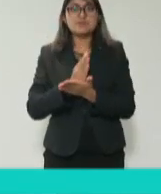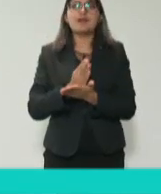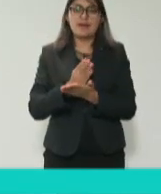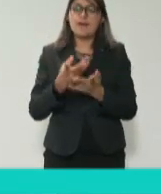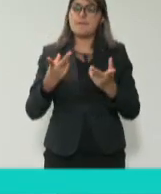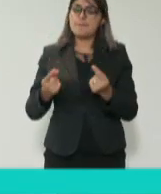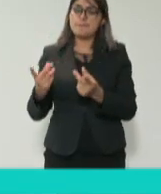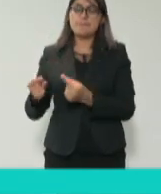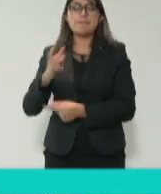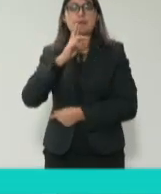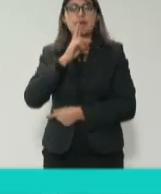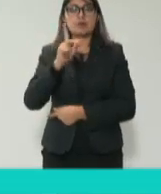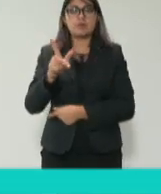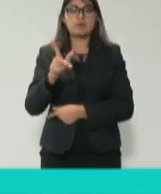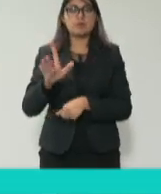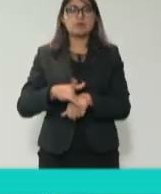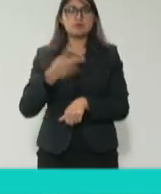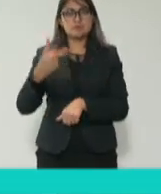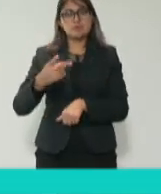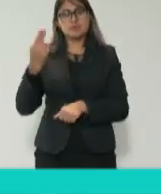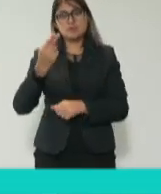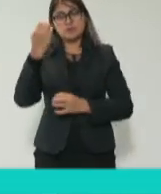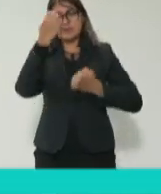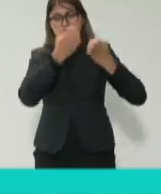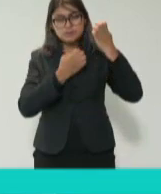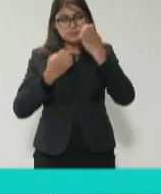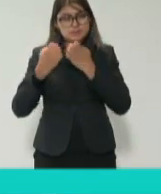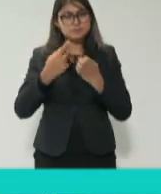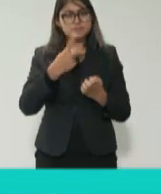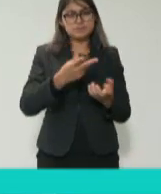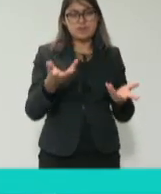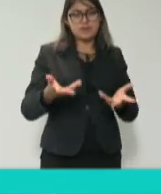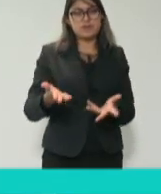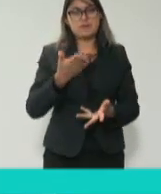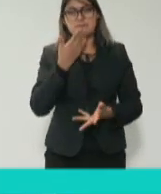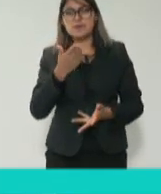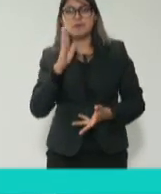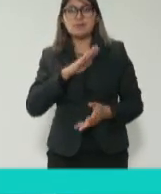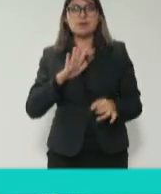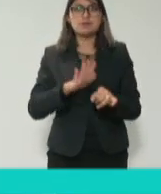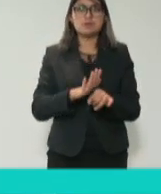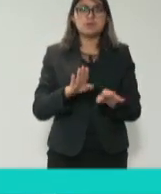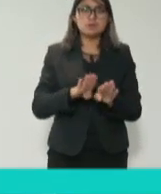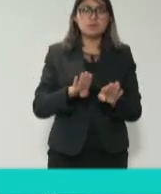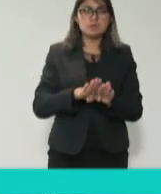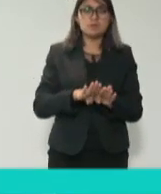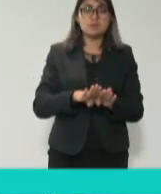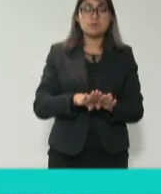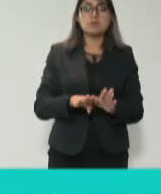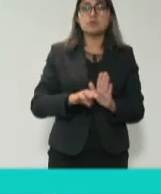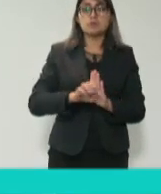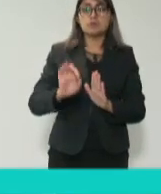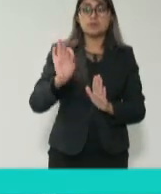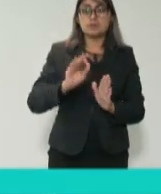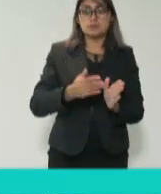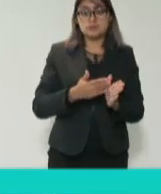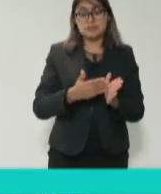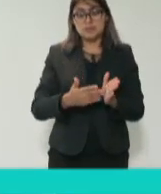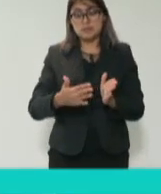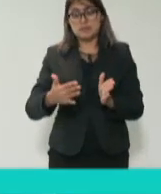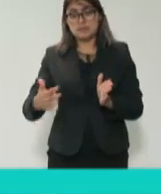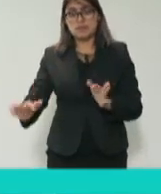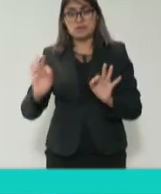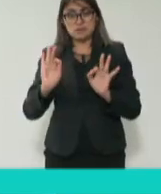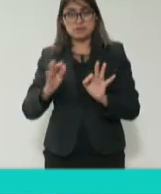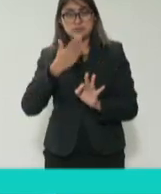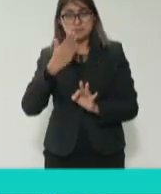tienen que eficientar la evaluación y tienen que eficientar la auditoría, porque quiere decir que si estos tramos pasaron bien, entonces